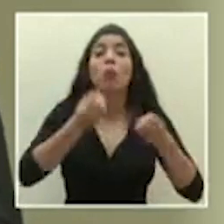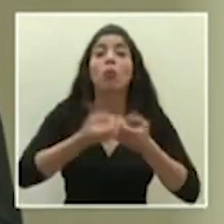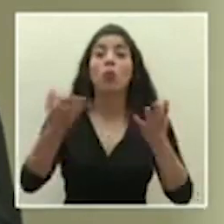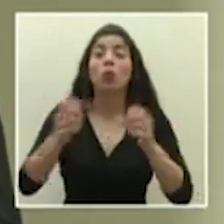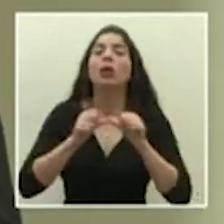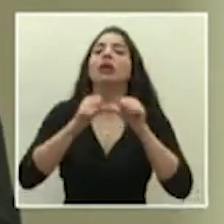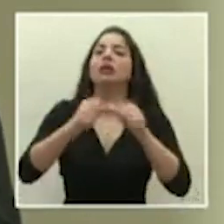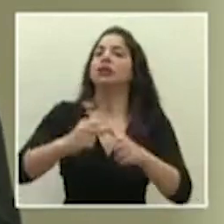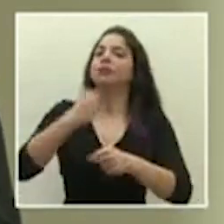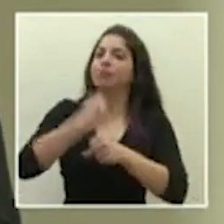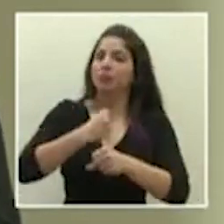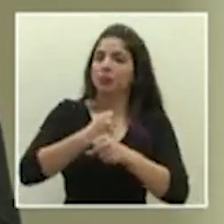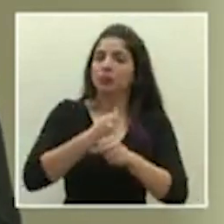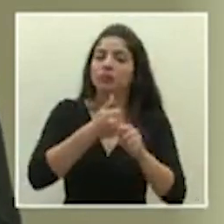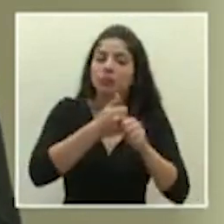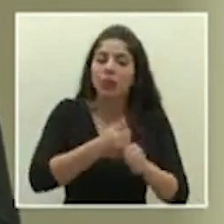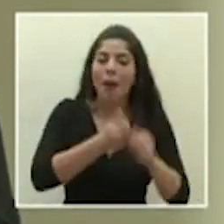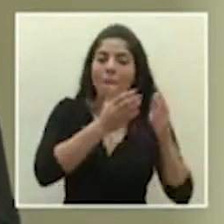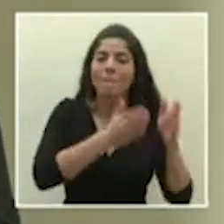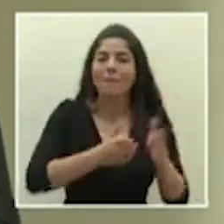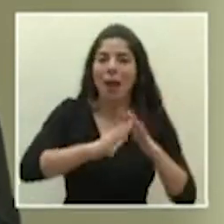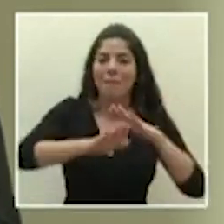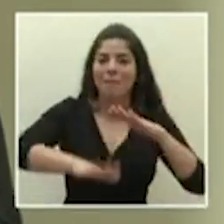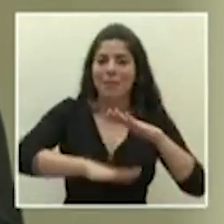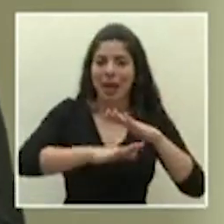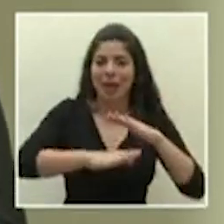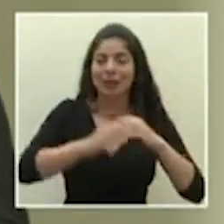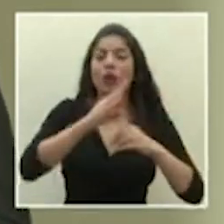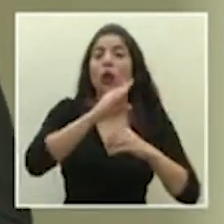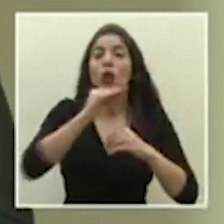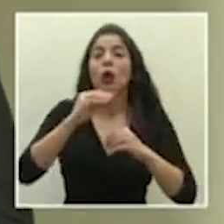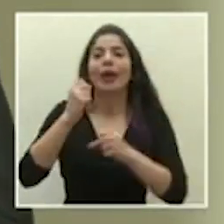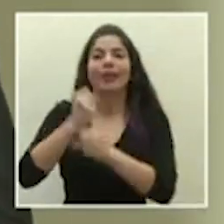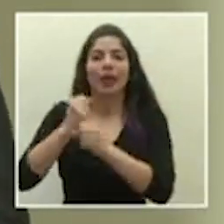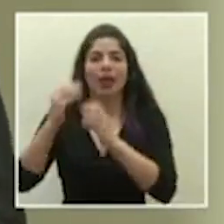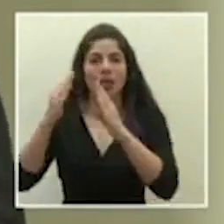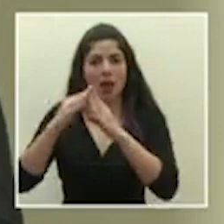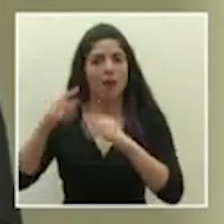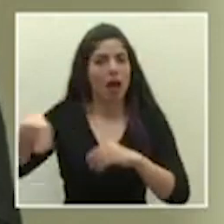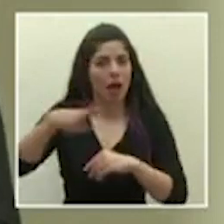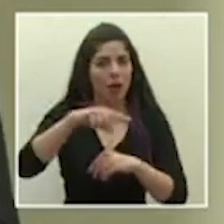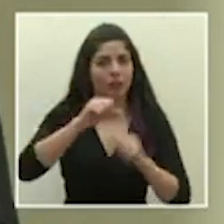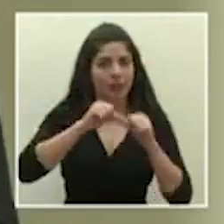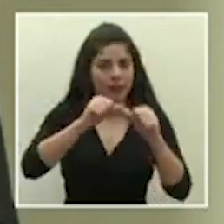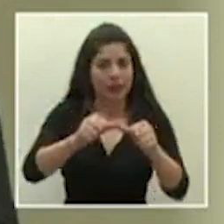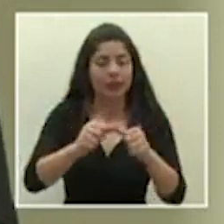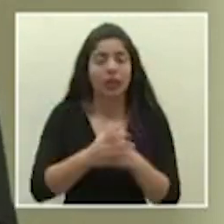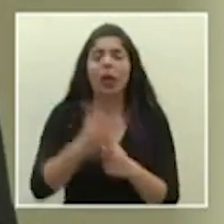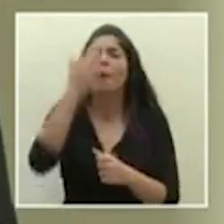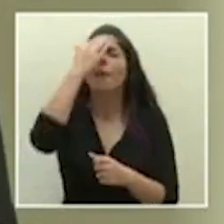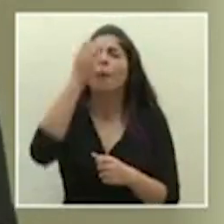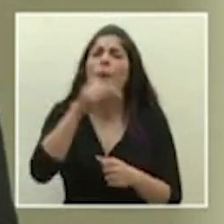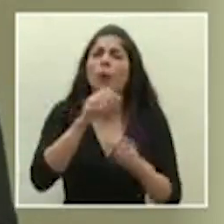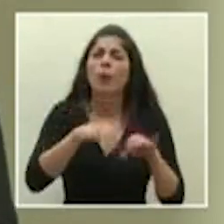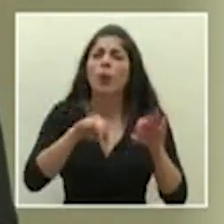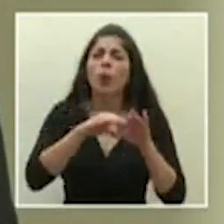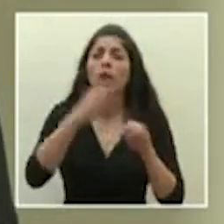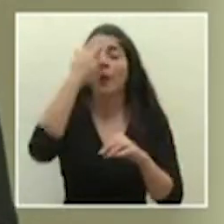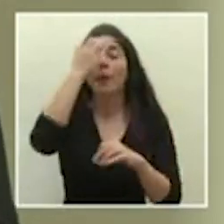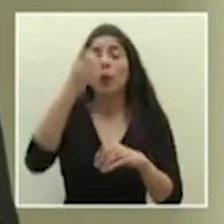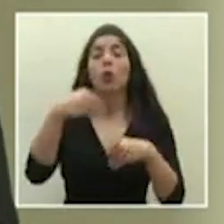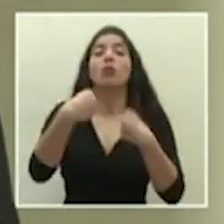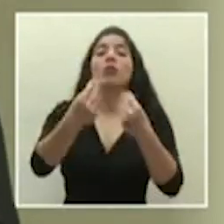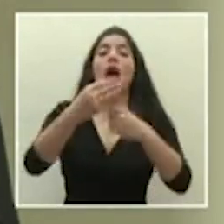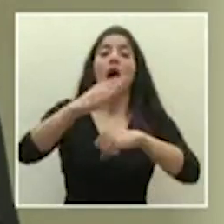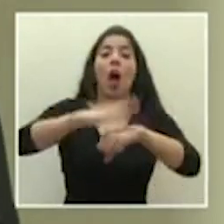trabajando con el Plan Básico de Funcionamiento y con medidas de teletrabajo. Y esto es importante porque se autoriza la